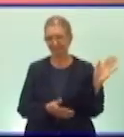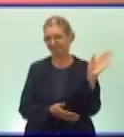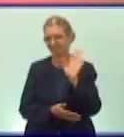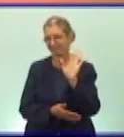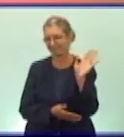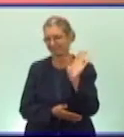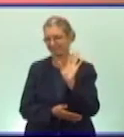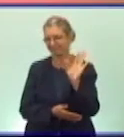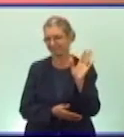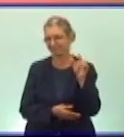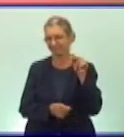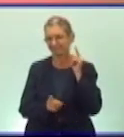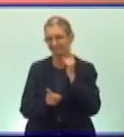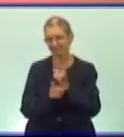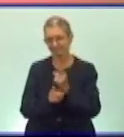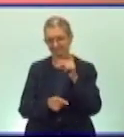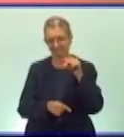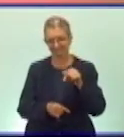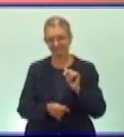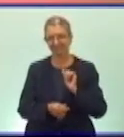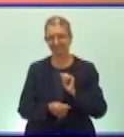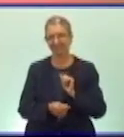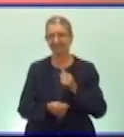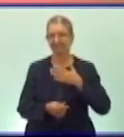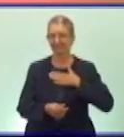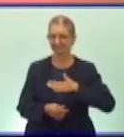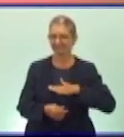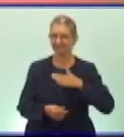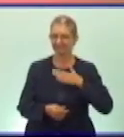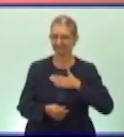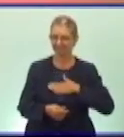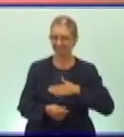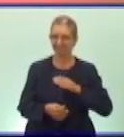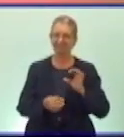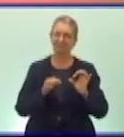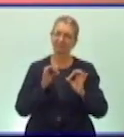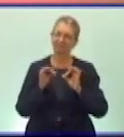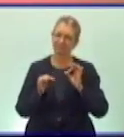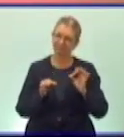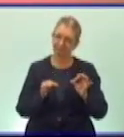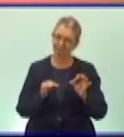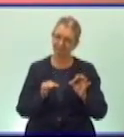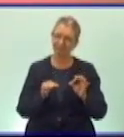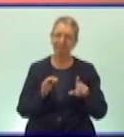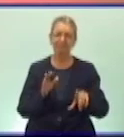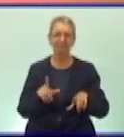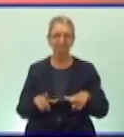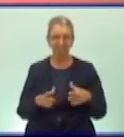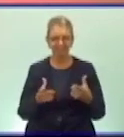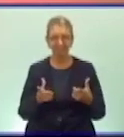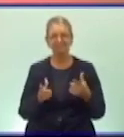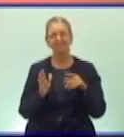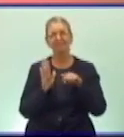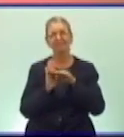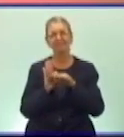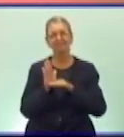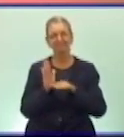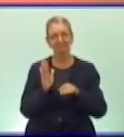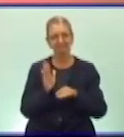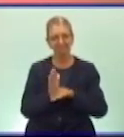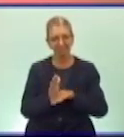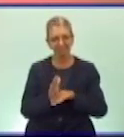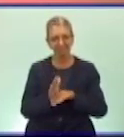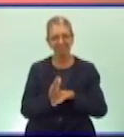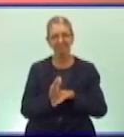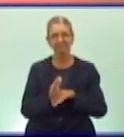en este encuentro. Esperamos que se cuiden, que cumplan las medidas que están establecidas